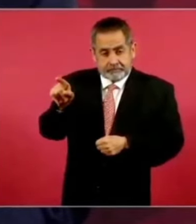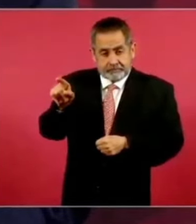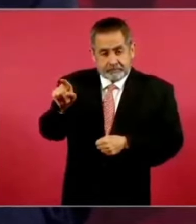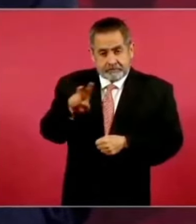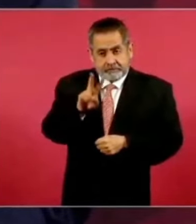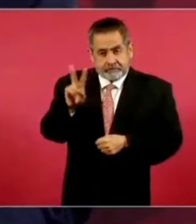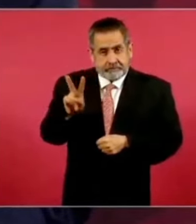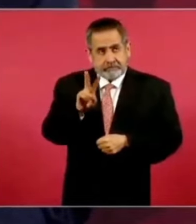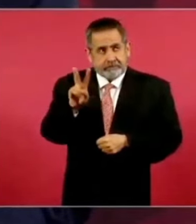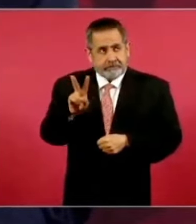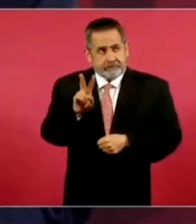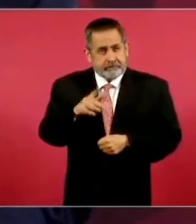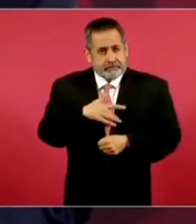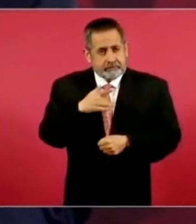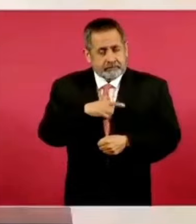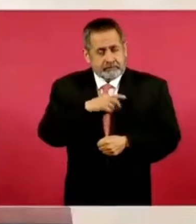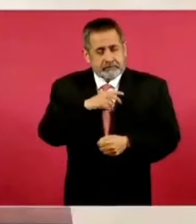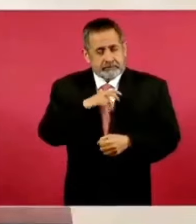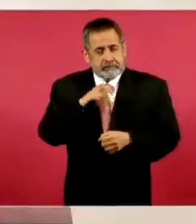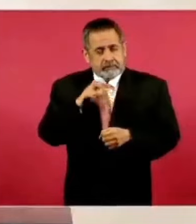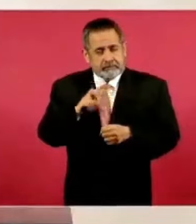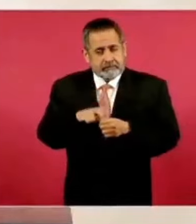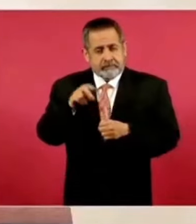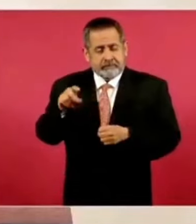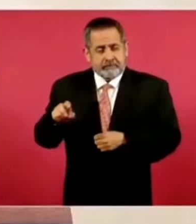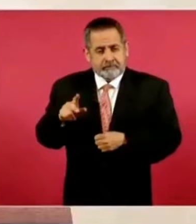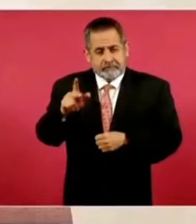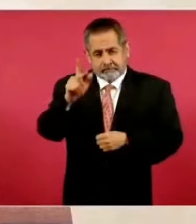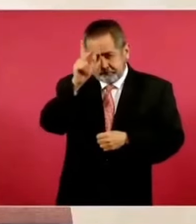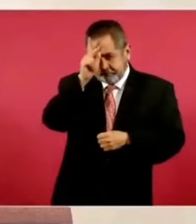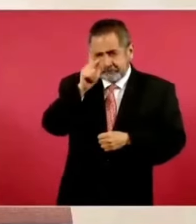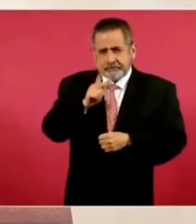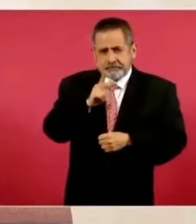vamos a estar en Villahermosa.